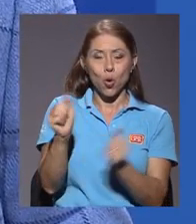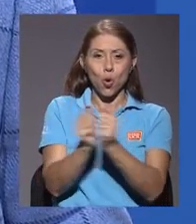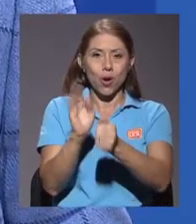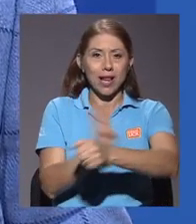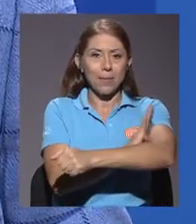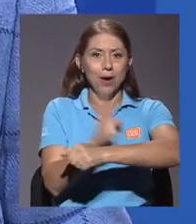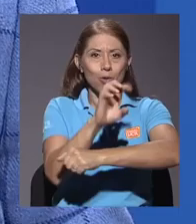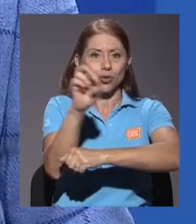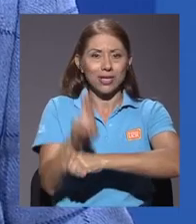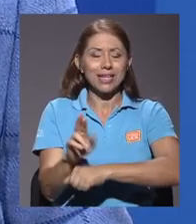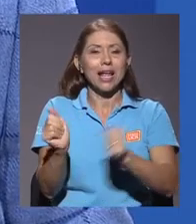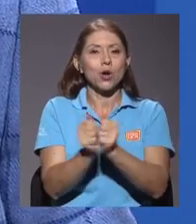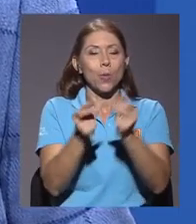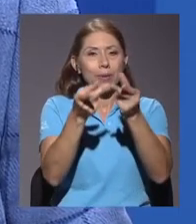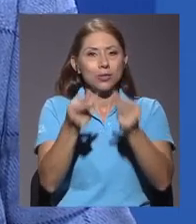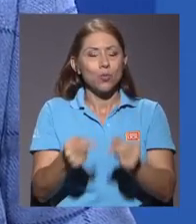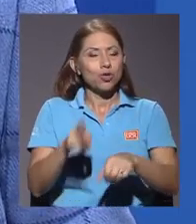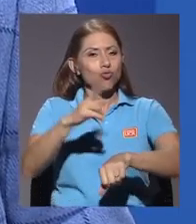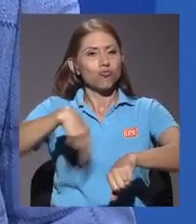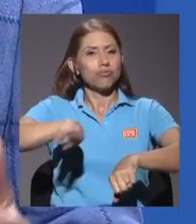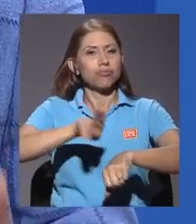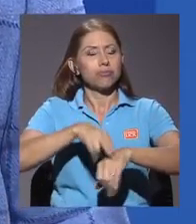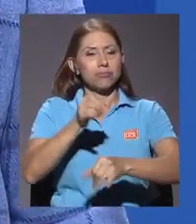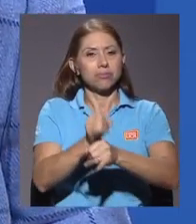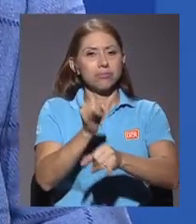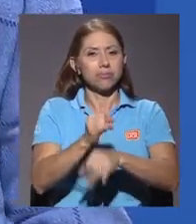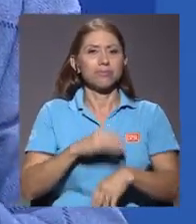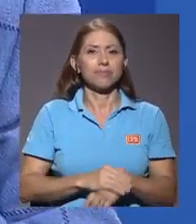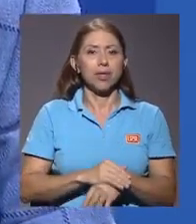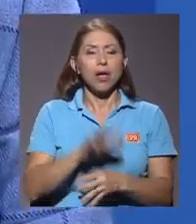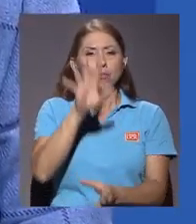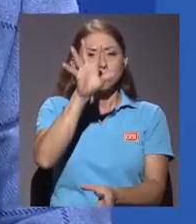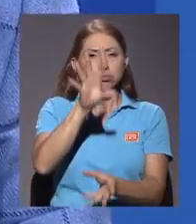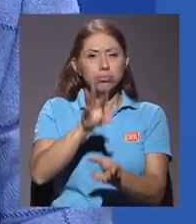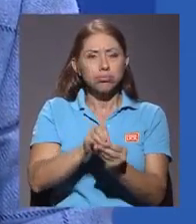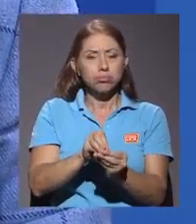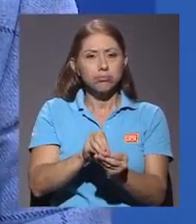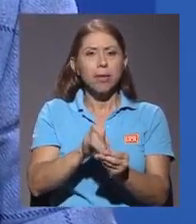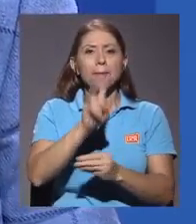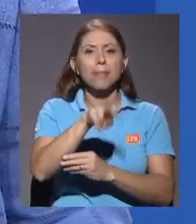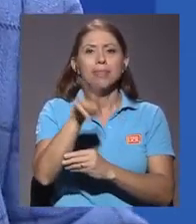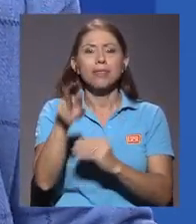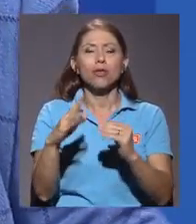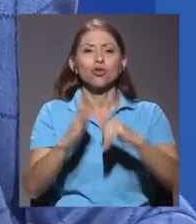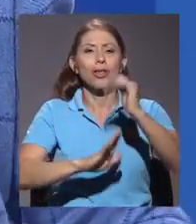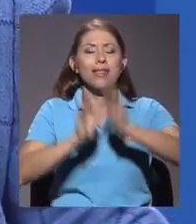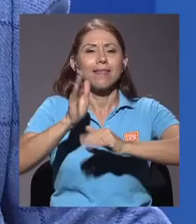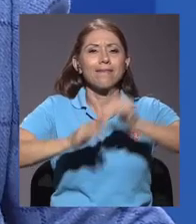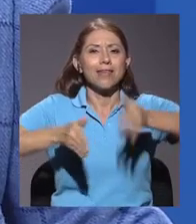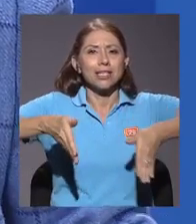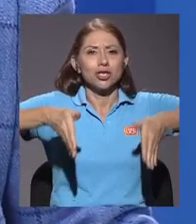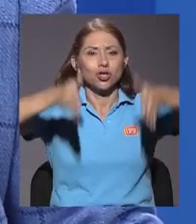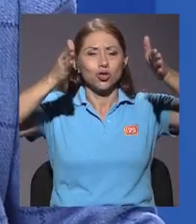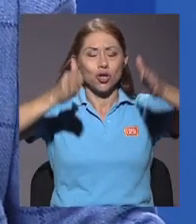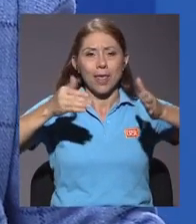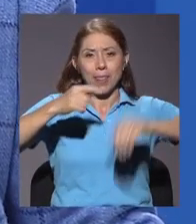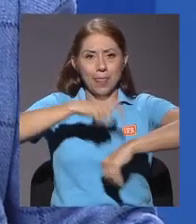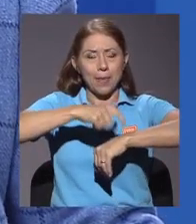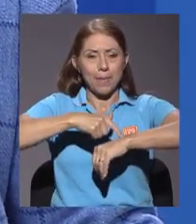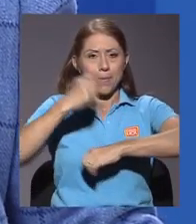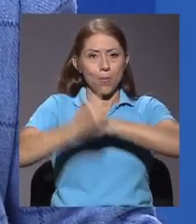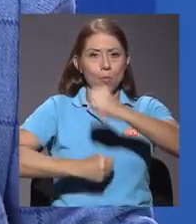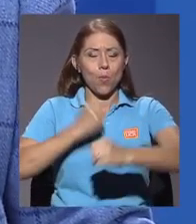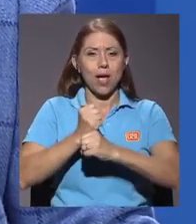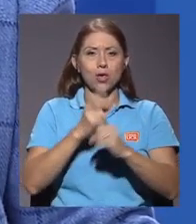con el presupuesto ordinario de la institución. En total son 22 edificios que se construyen entre el periodo 2017